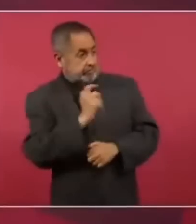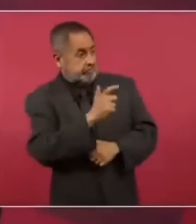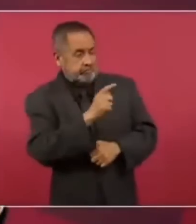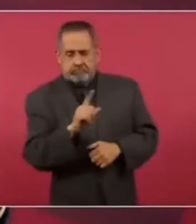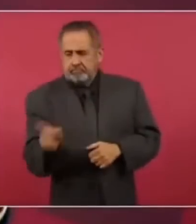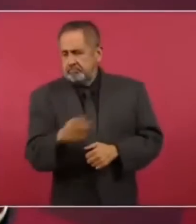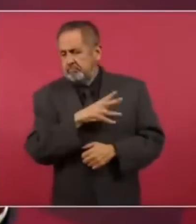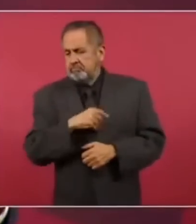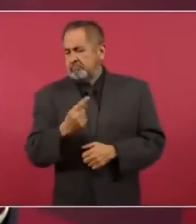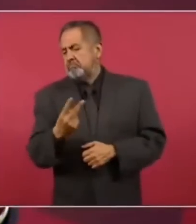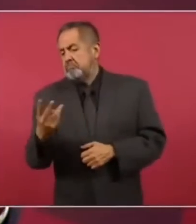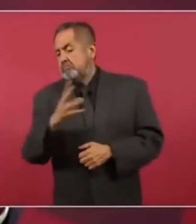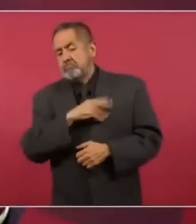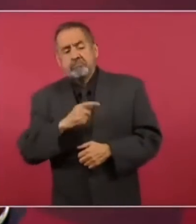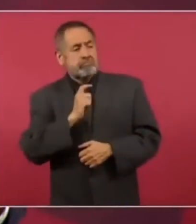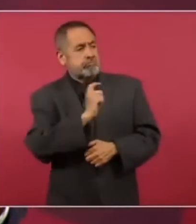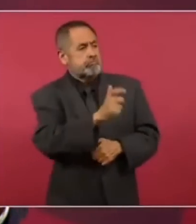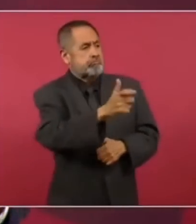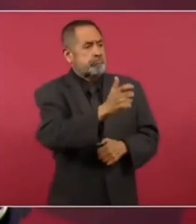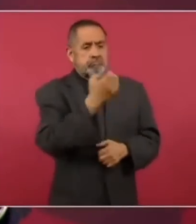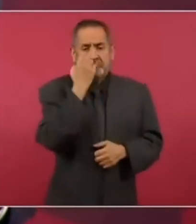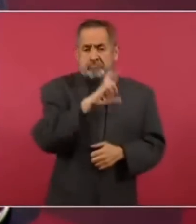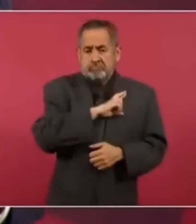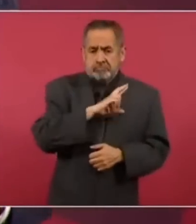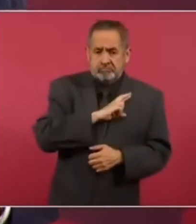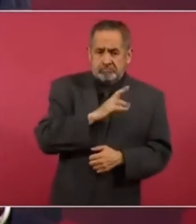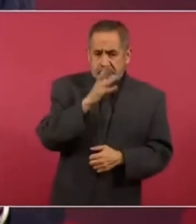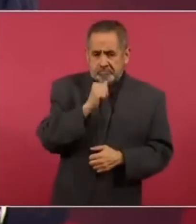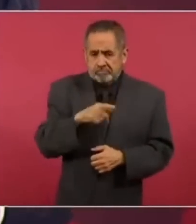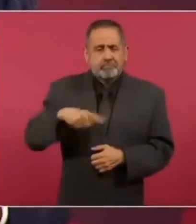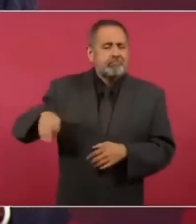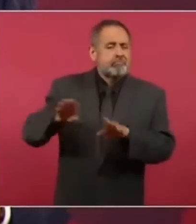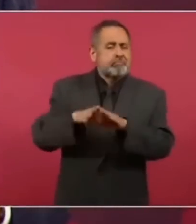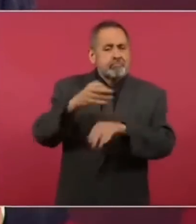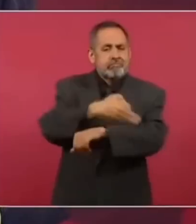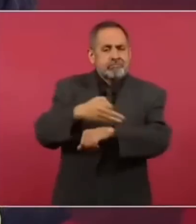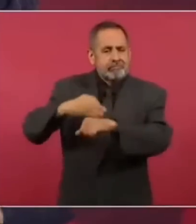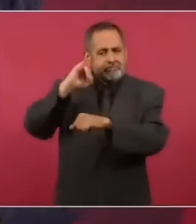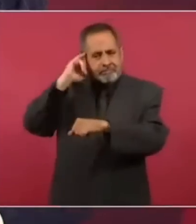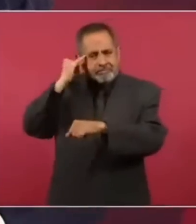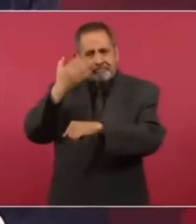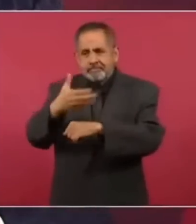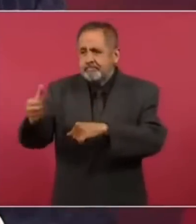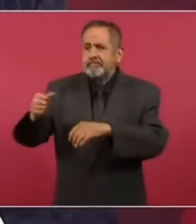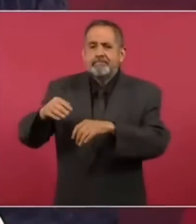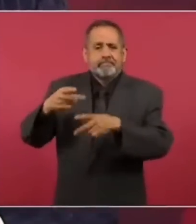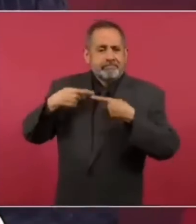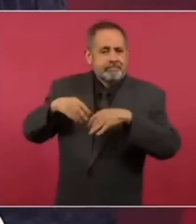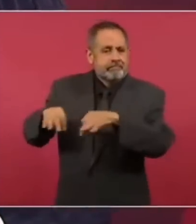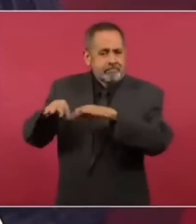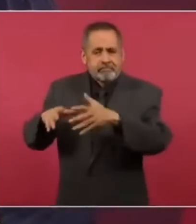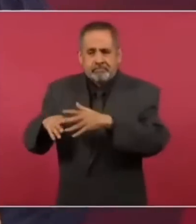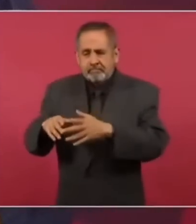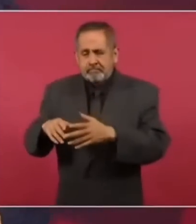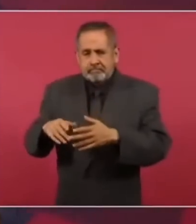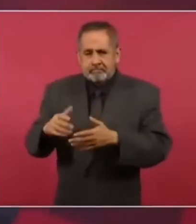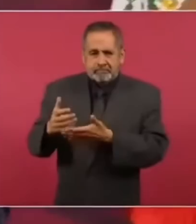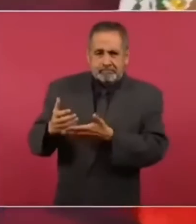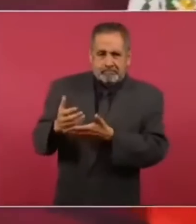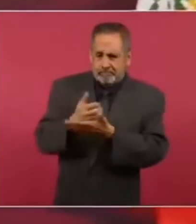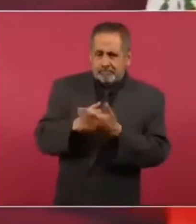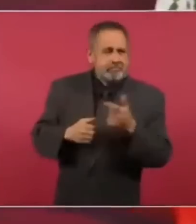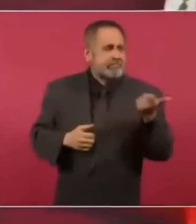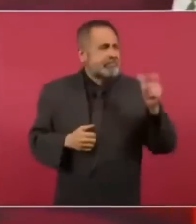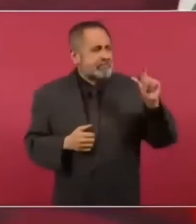hijos en escuelas privadas, la familia campesina, la familia obrera? Por muy poco que